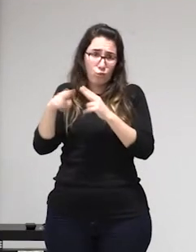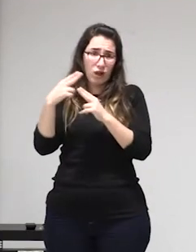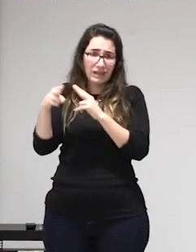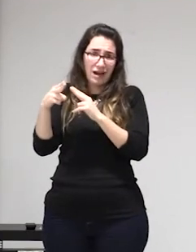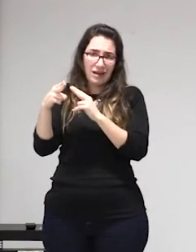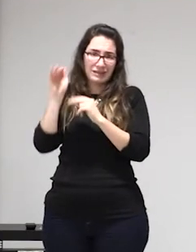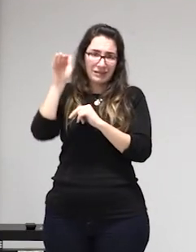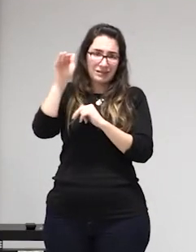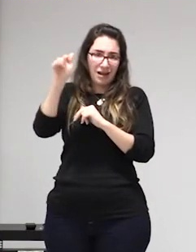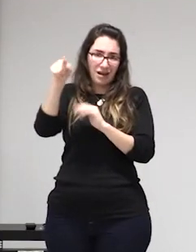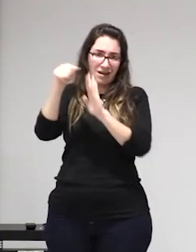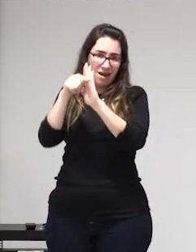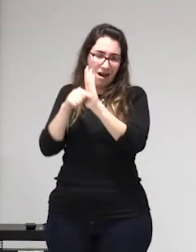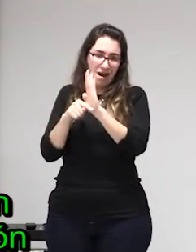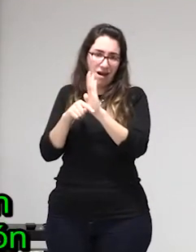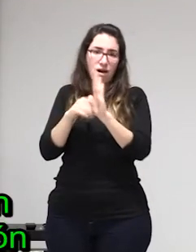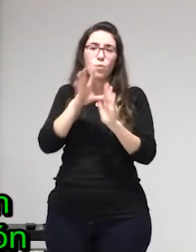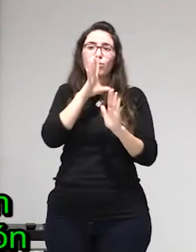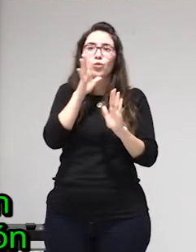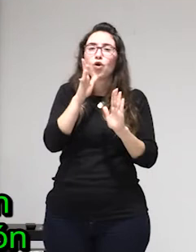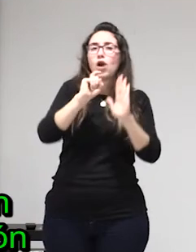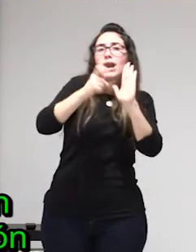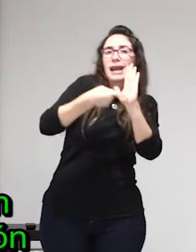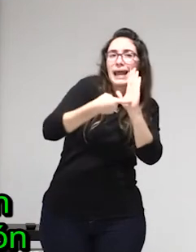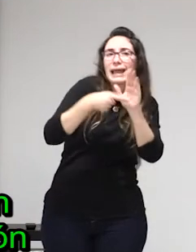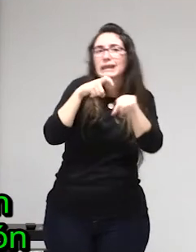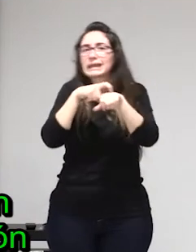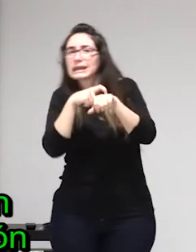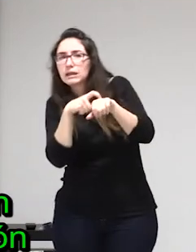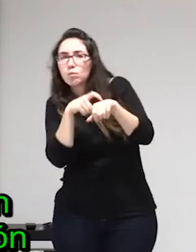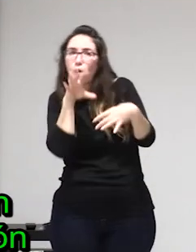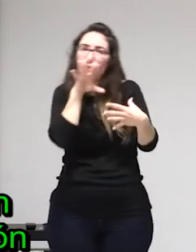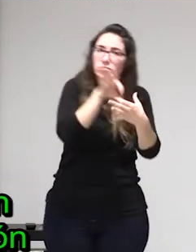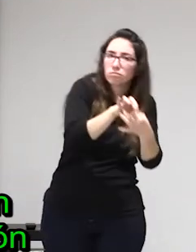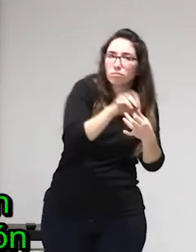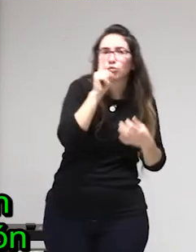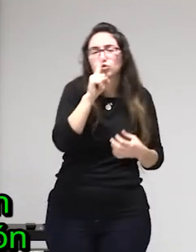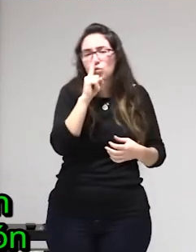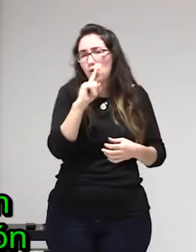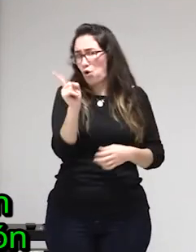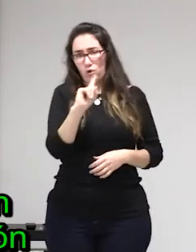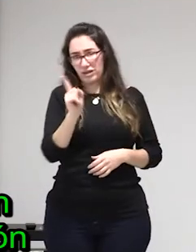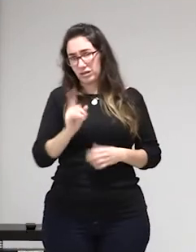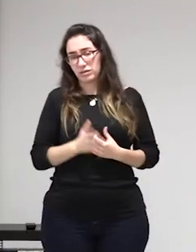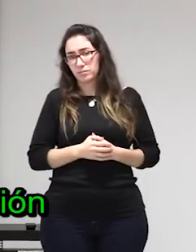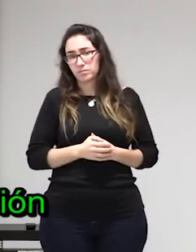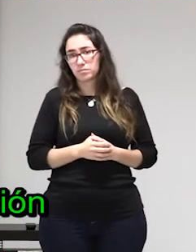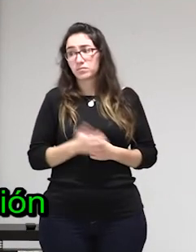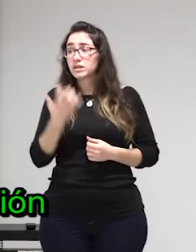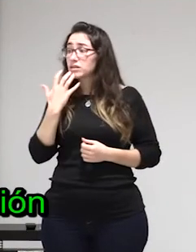feminista abolicionista dice que aunque los expertos digan que la ley de reforma de la prostitución